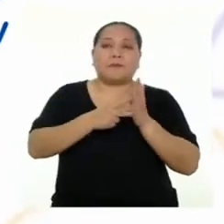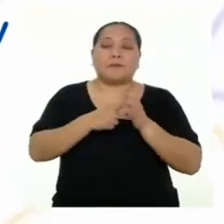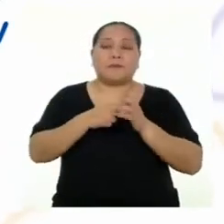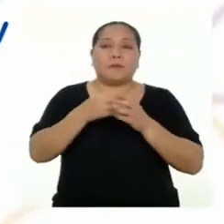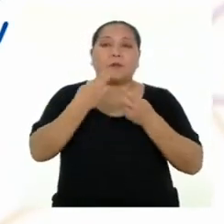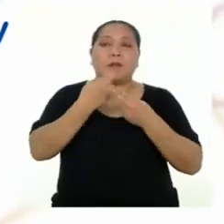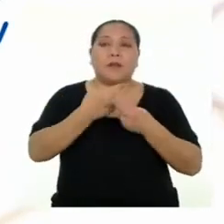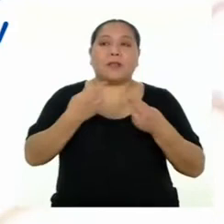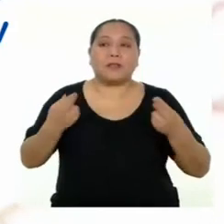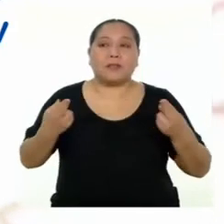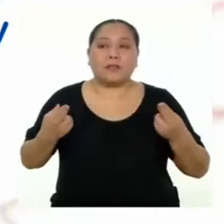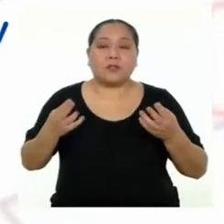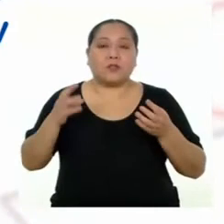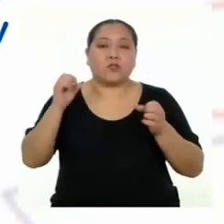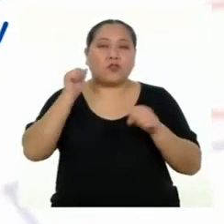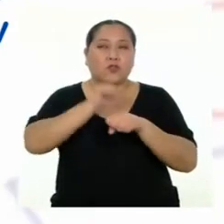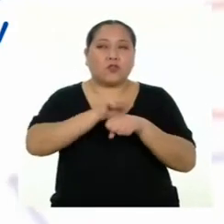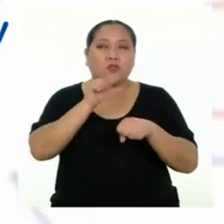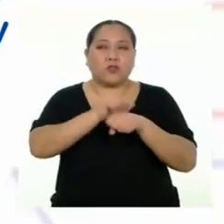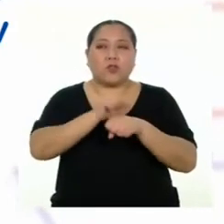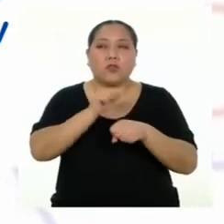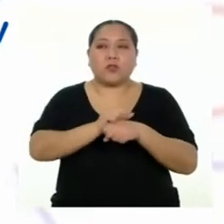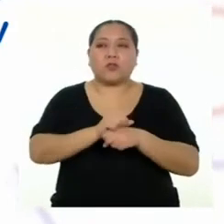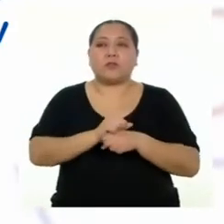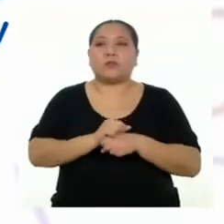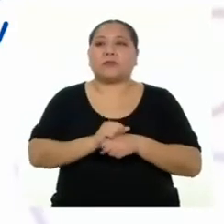como mala práctica.